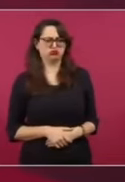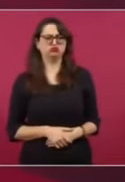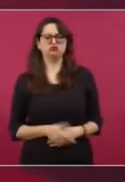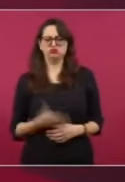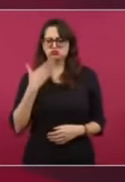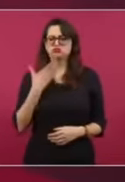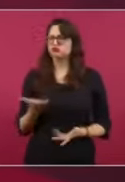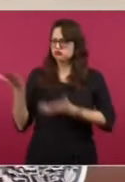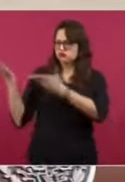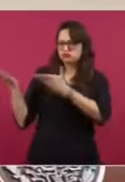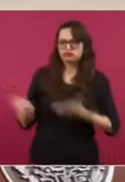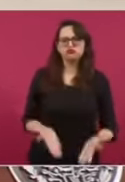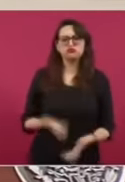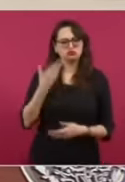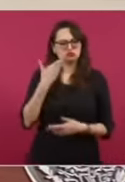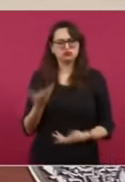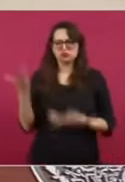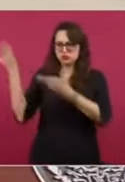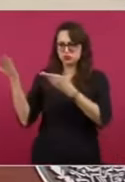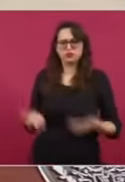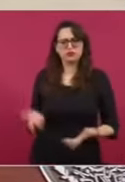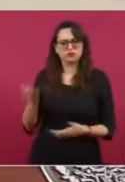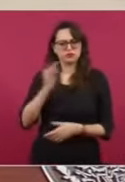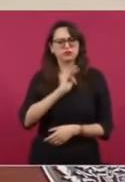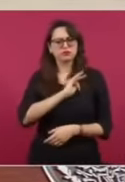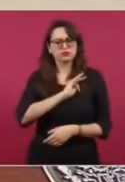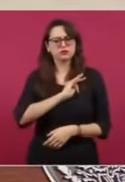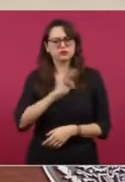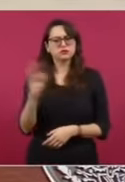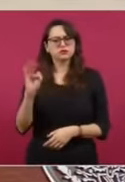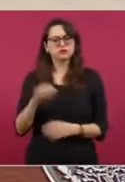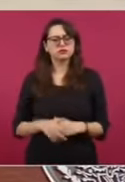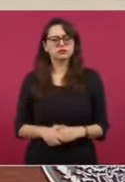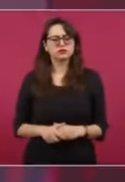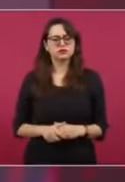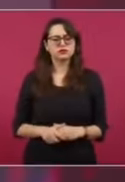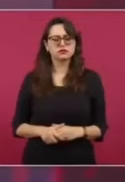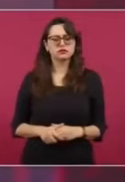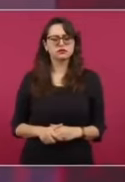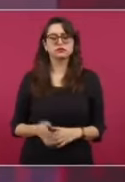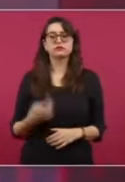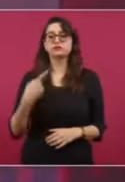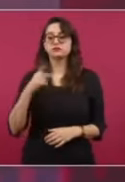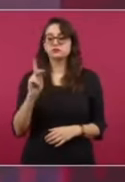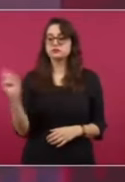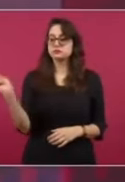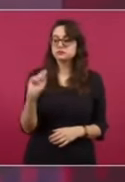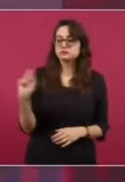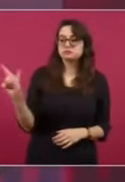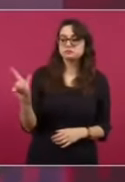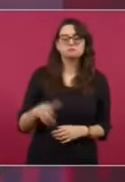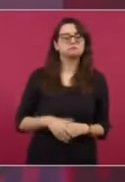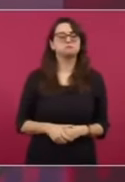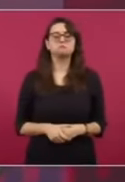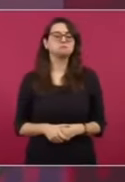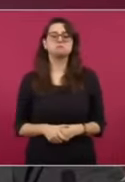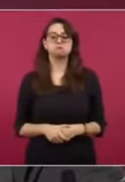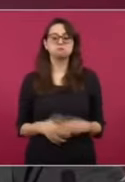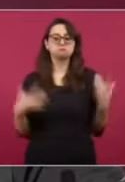pero actúan de manera tendenciosa.